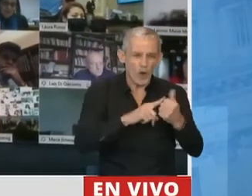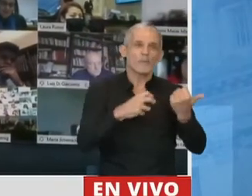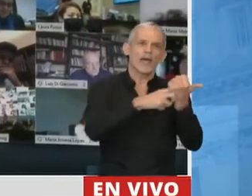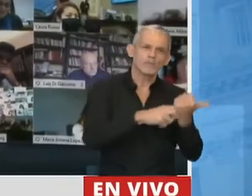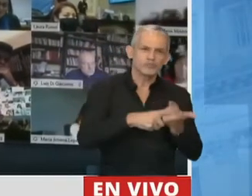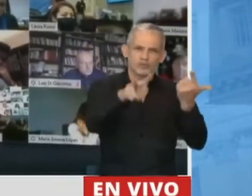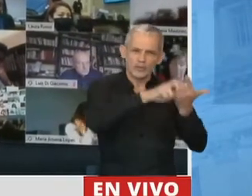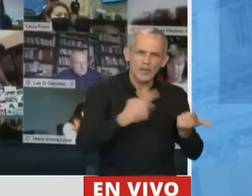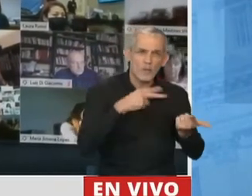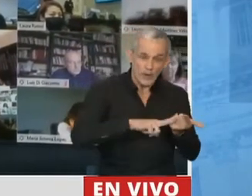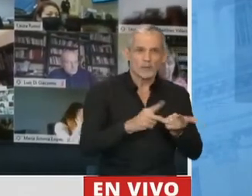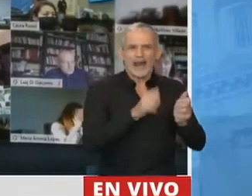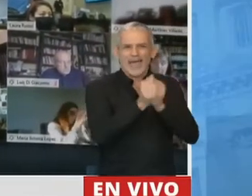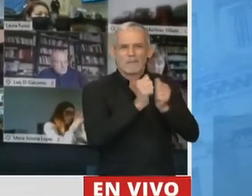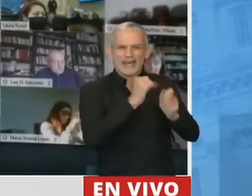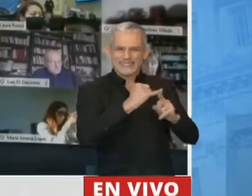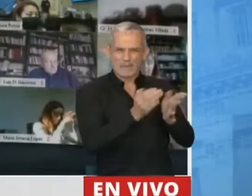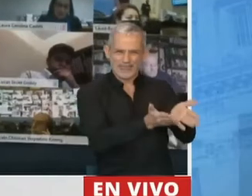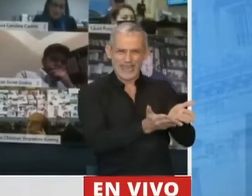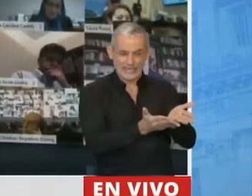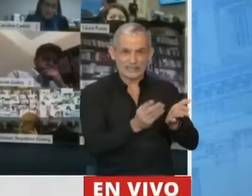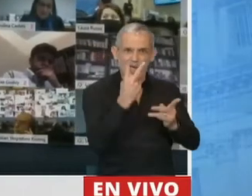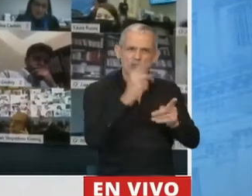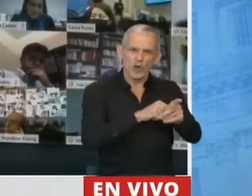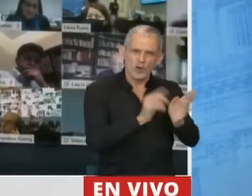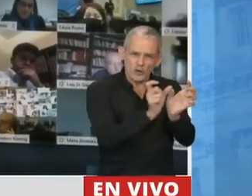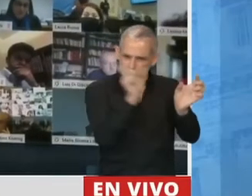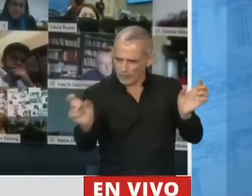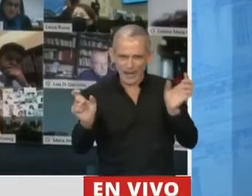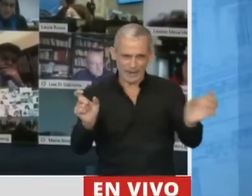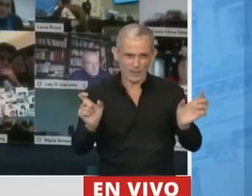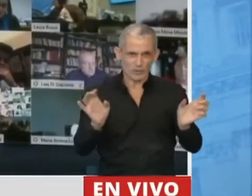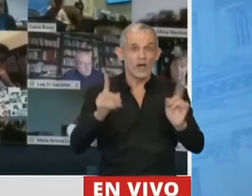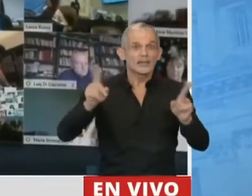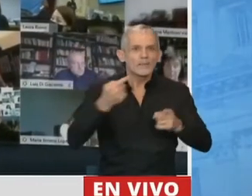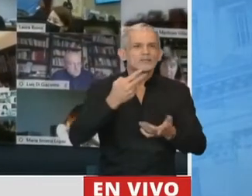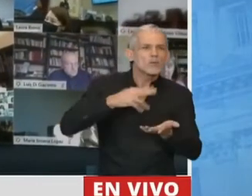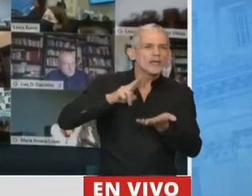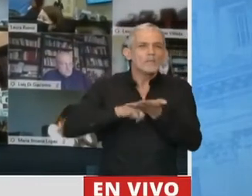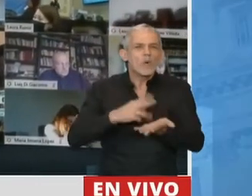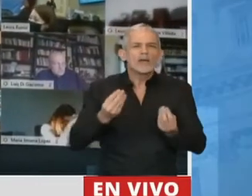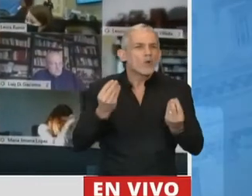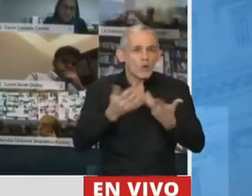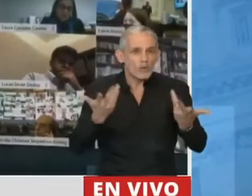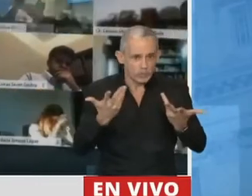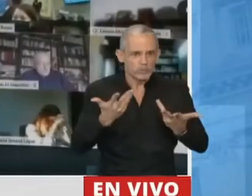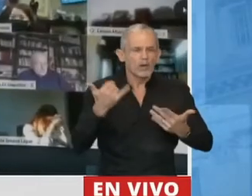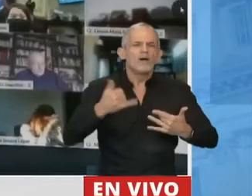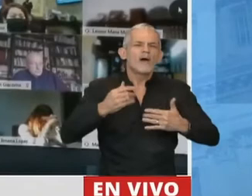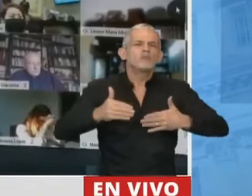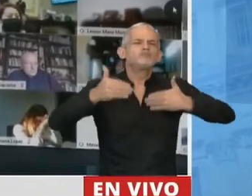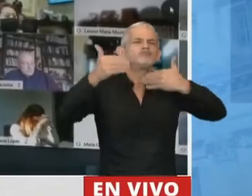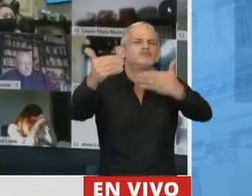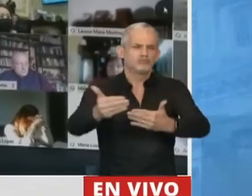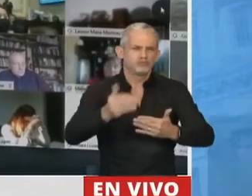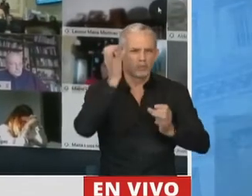fiscal y financiero para las pymes, en dos tramos, que tienen que ver en medidas fiscales. Tenemos que hacer una gran moratoria para